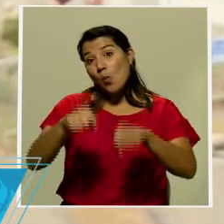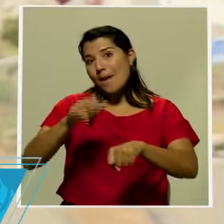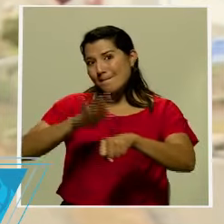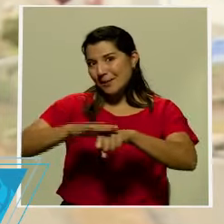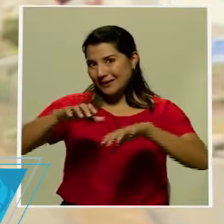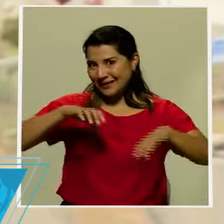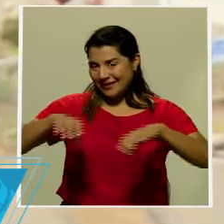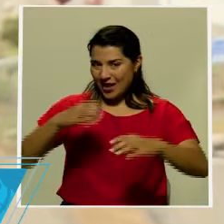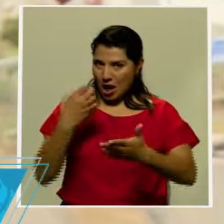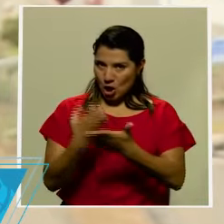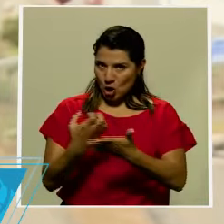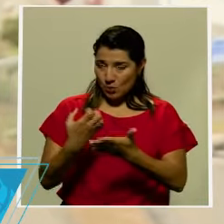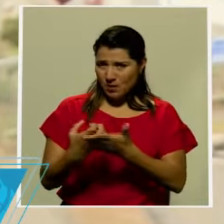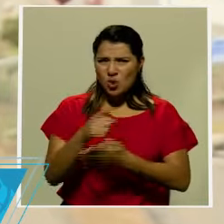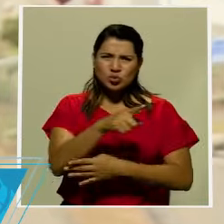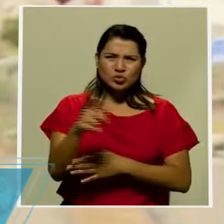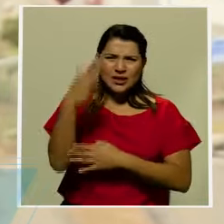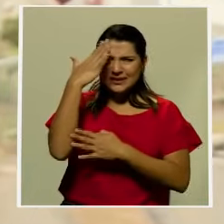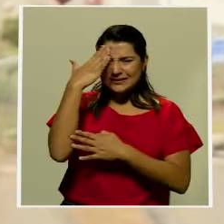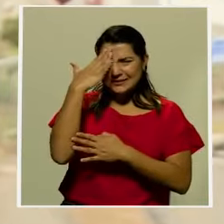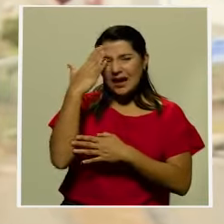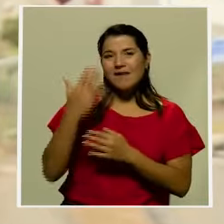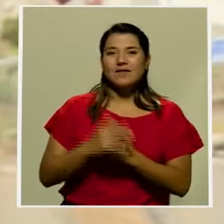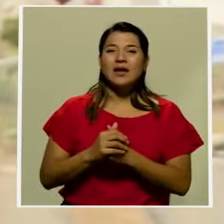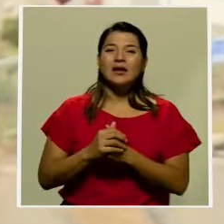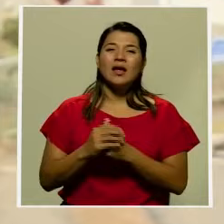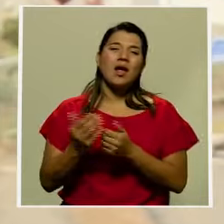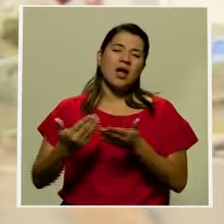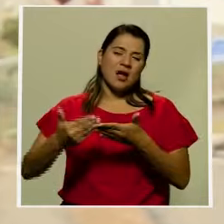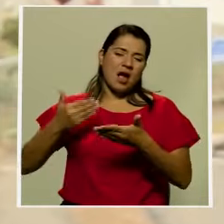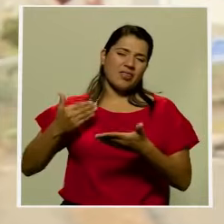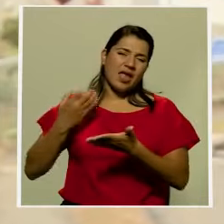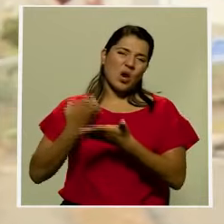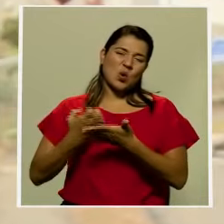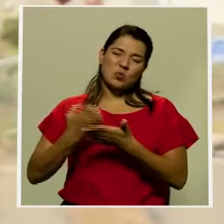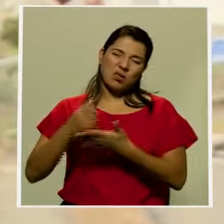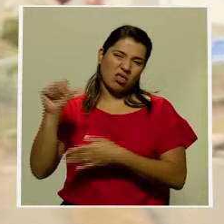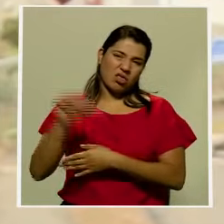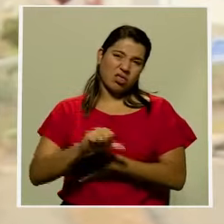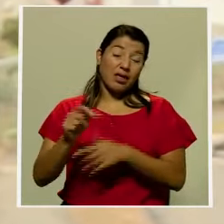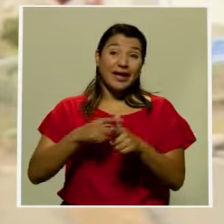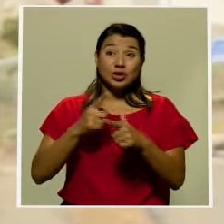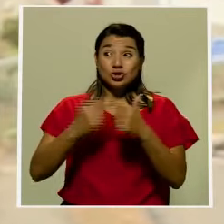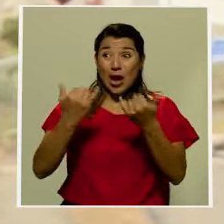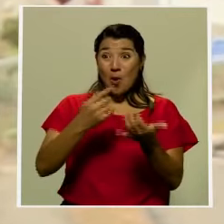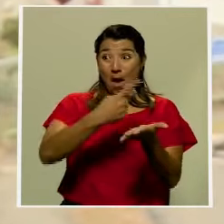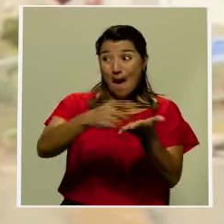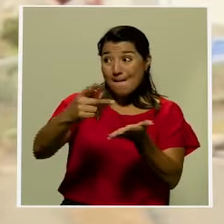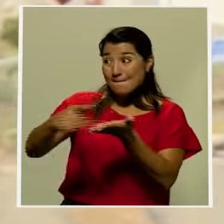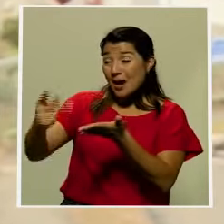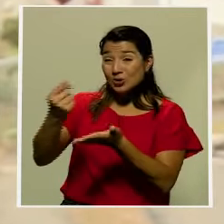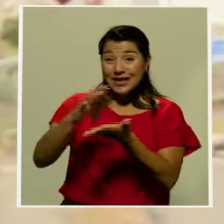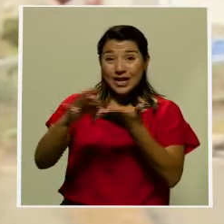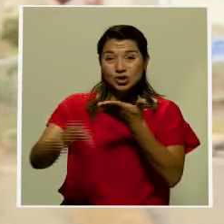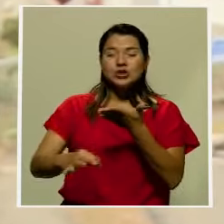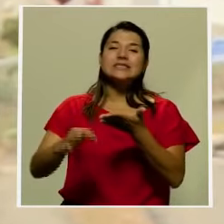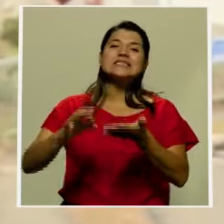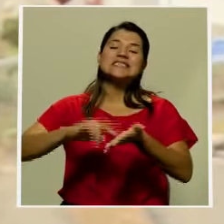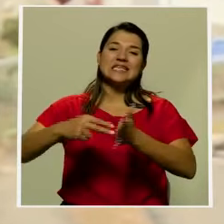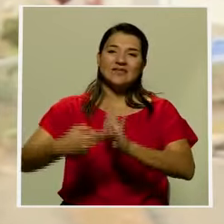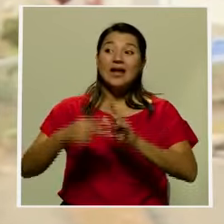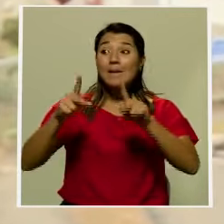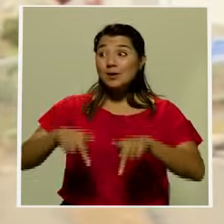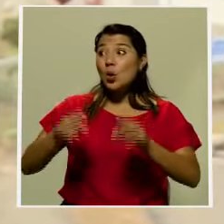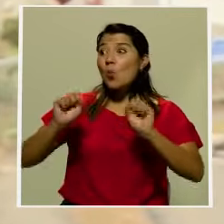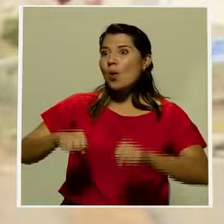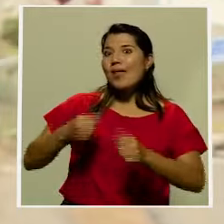sabemos que el consumo venía muy deprimido y este ingreso permite un mayor consumo a las personas. Y